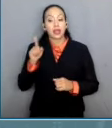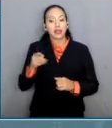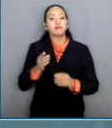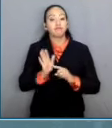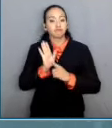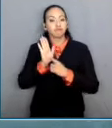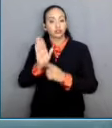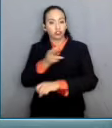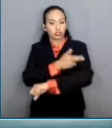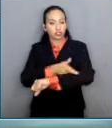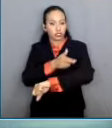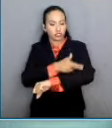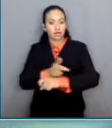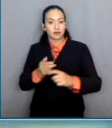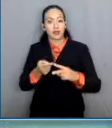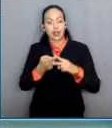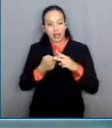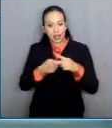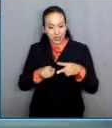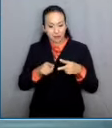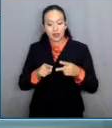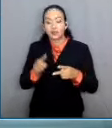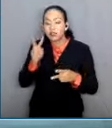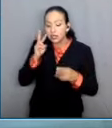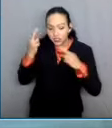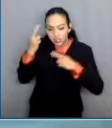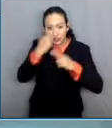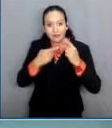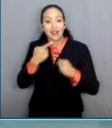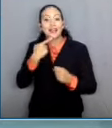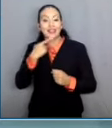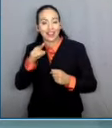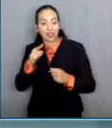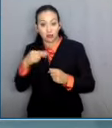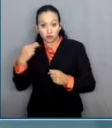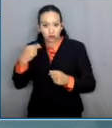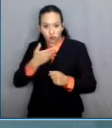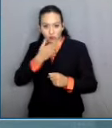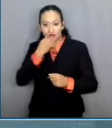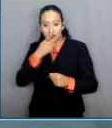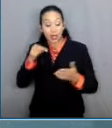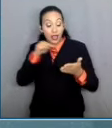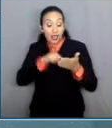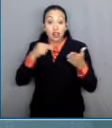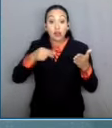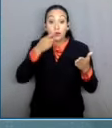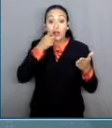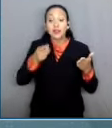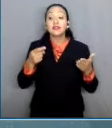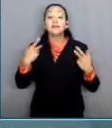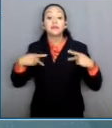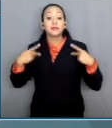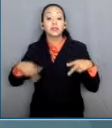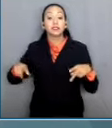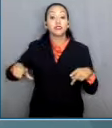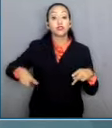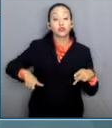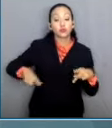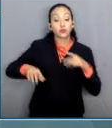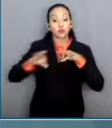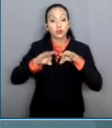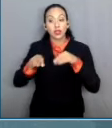anónimo mediante el cual se denunció a diversos funcionarios, entre ellos un exministro, por la supuesta comisión de